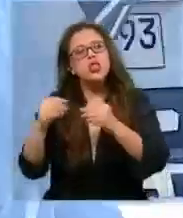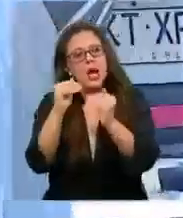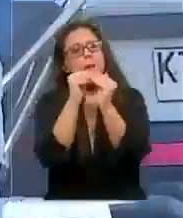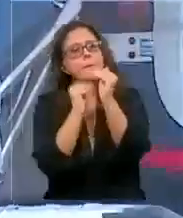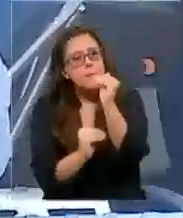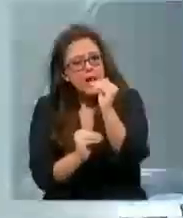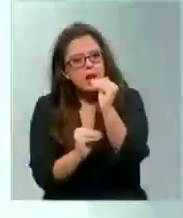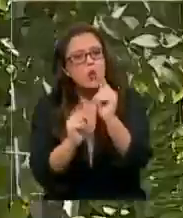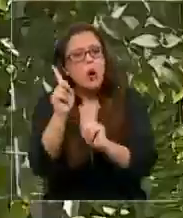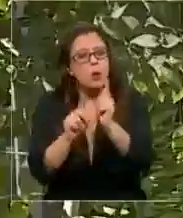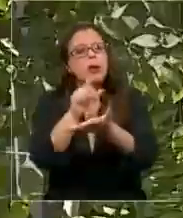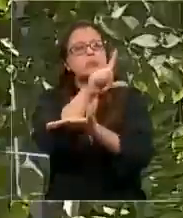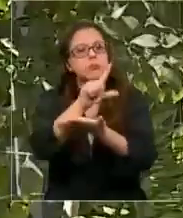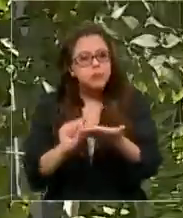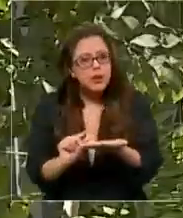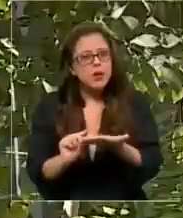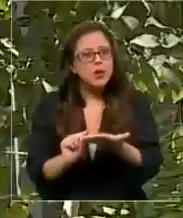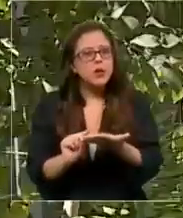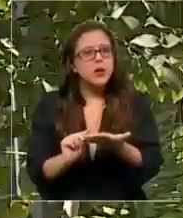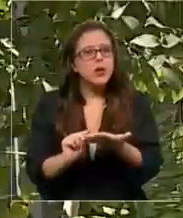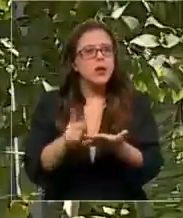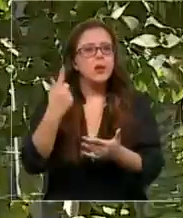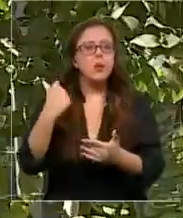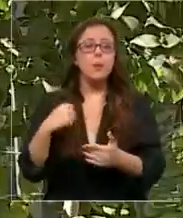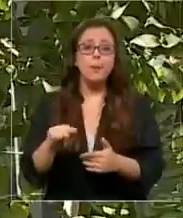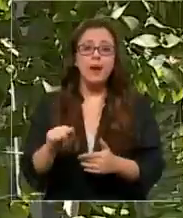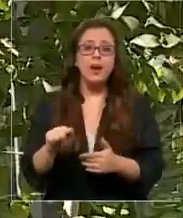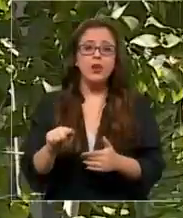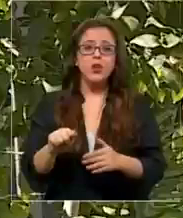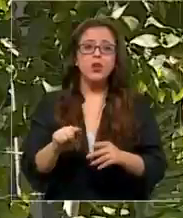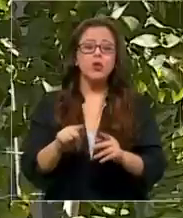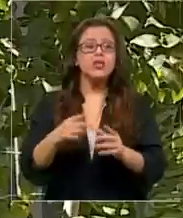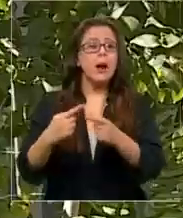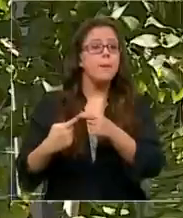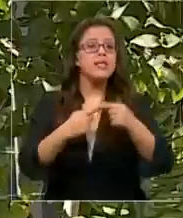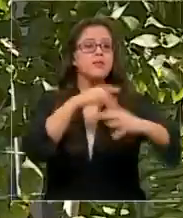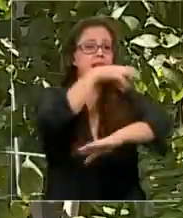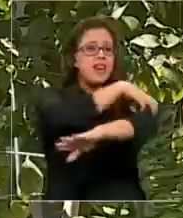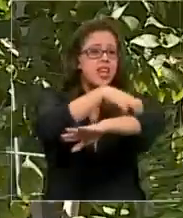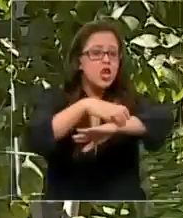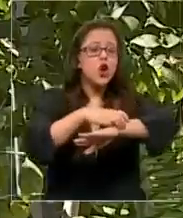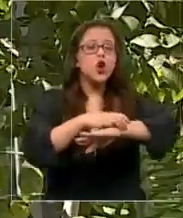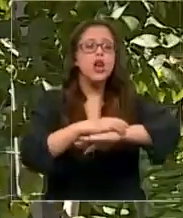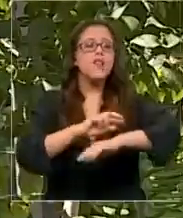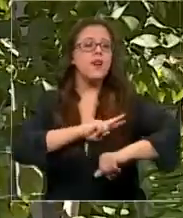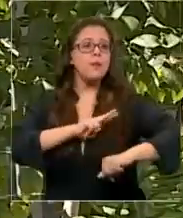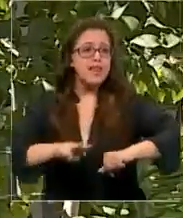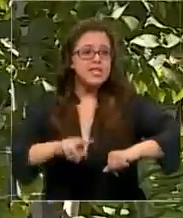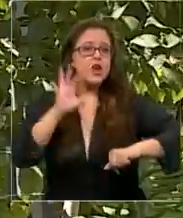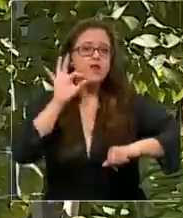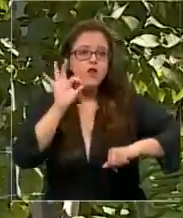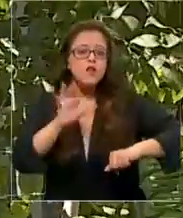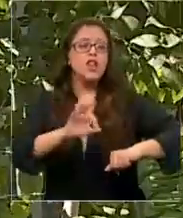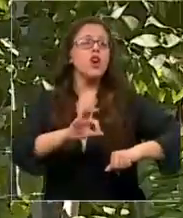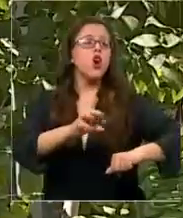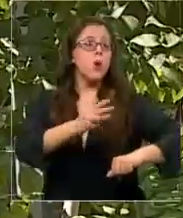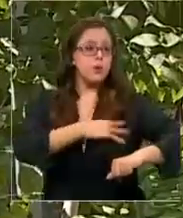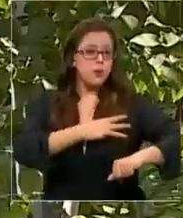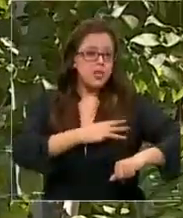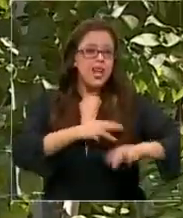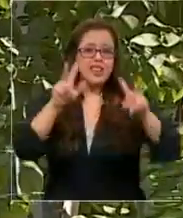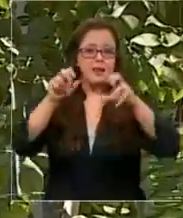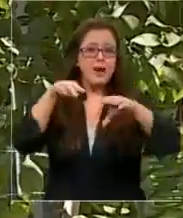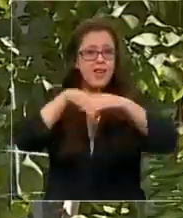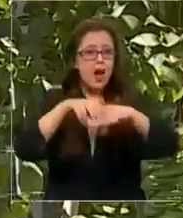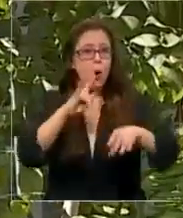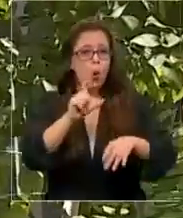Algunas han empezado a bajar los casos ya, pero las principales regiones, Valparaíso, Vigo Vigo, región metropolitana, desde el de vista de camas